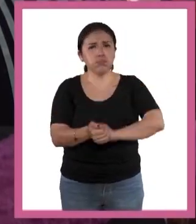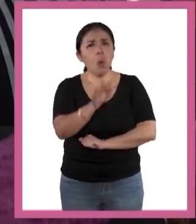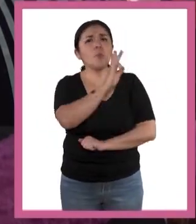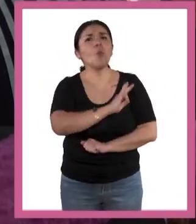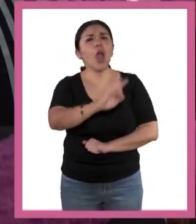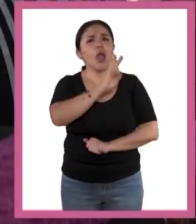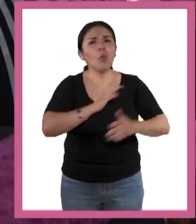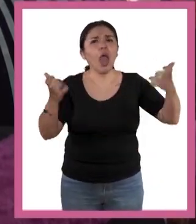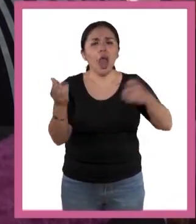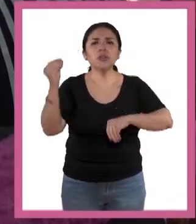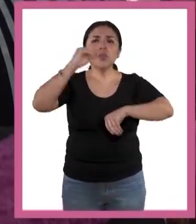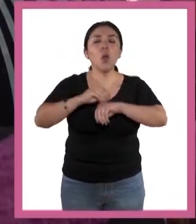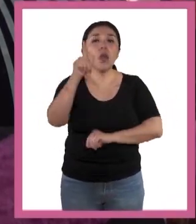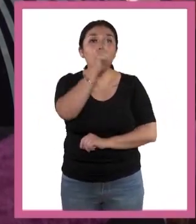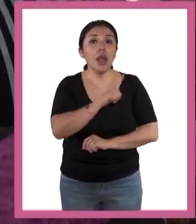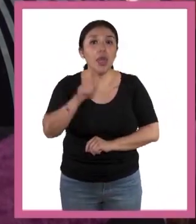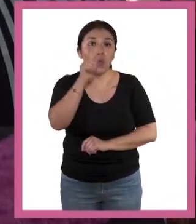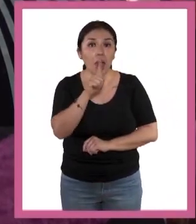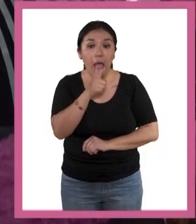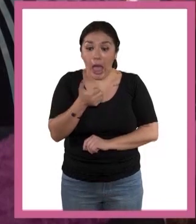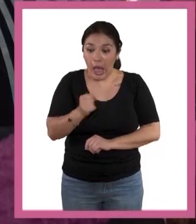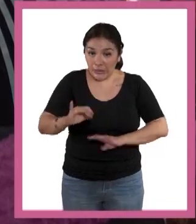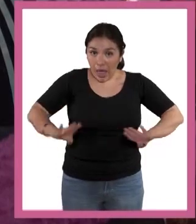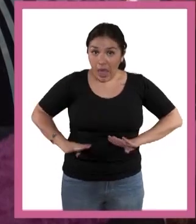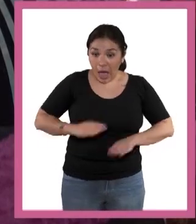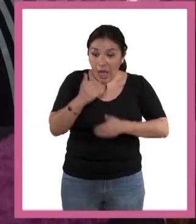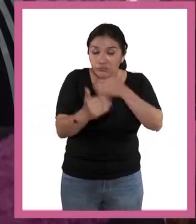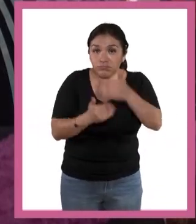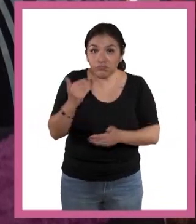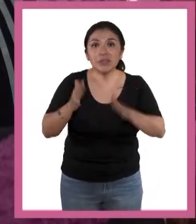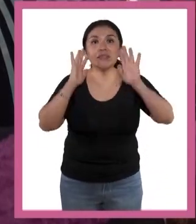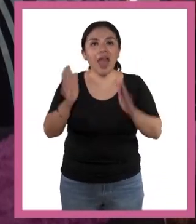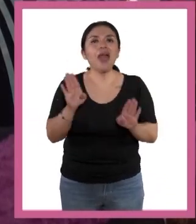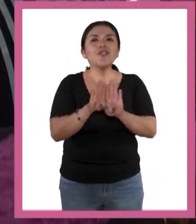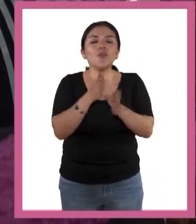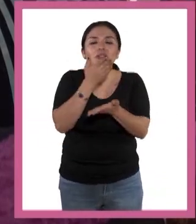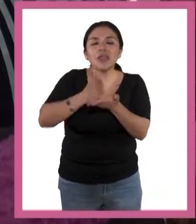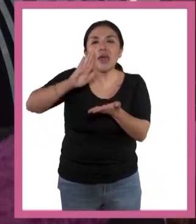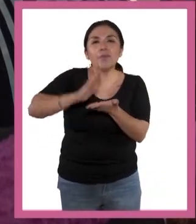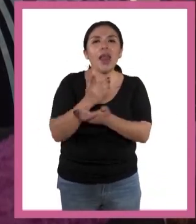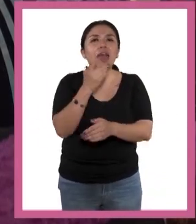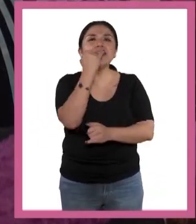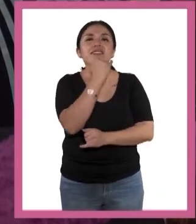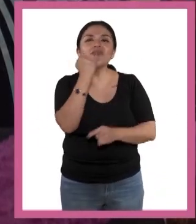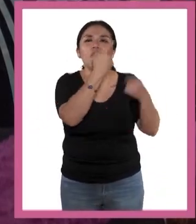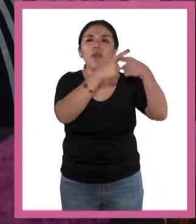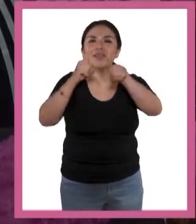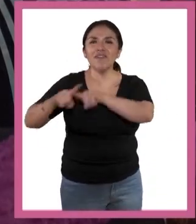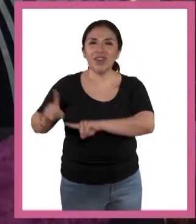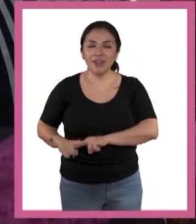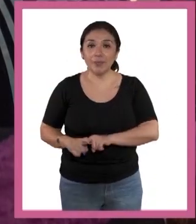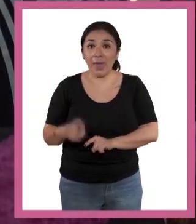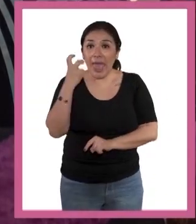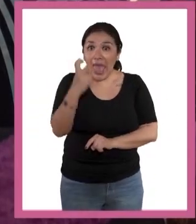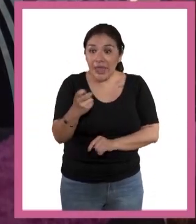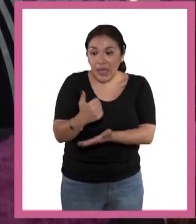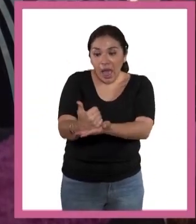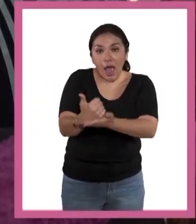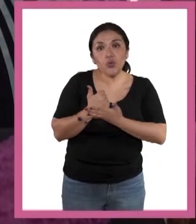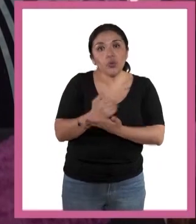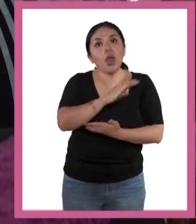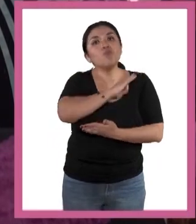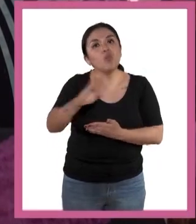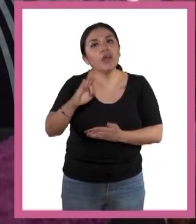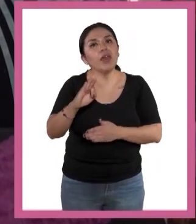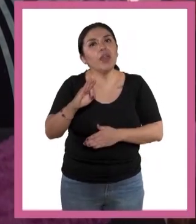capacidad de construir lenguaje y que ya en la práctica es cuando se separan los distintos idiomas. Esta gran herramienta nos